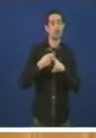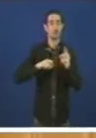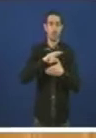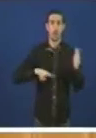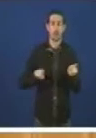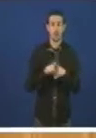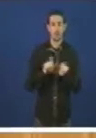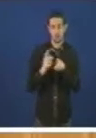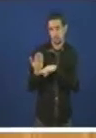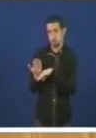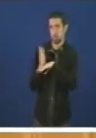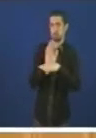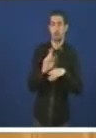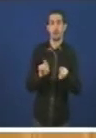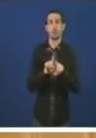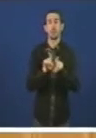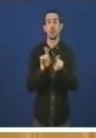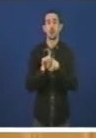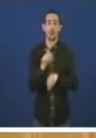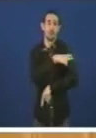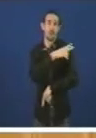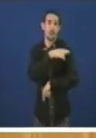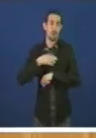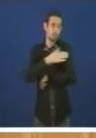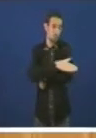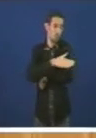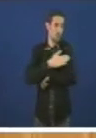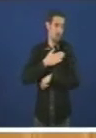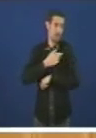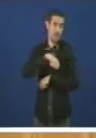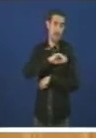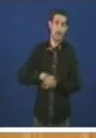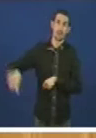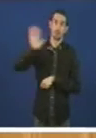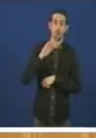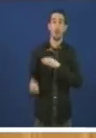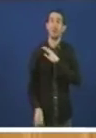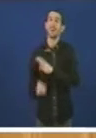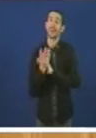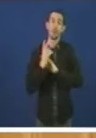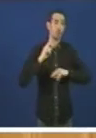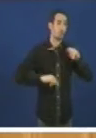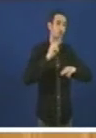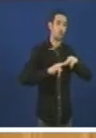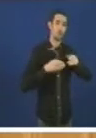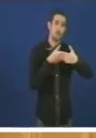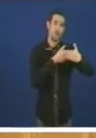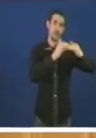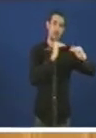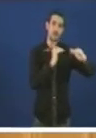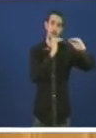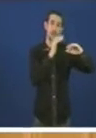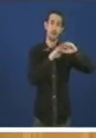a negociación co Goberno do Estado da construcción dun dique flotante para